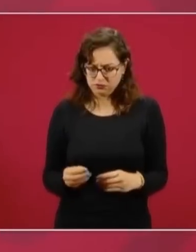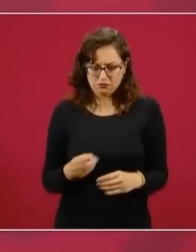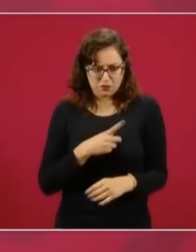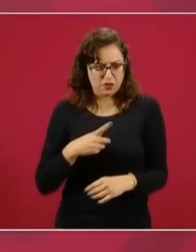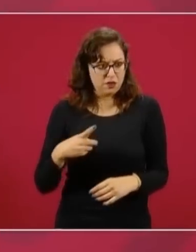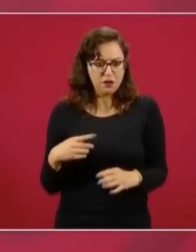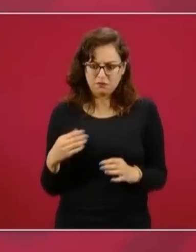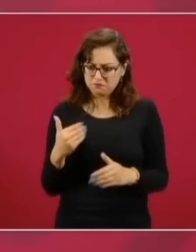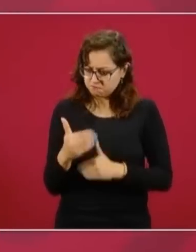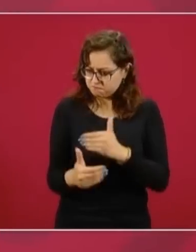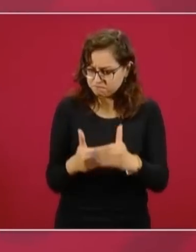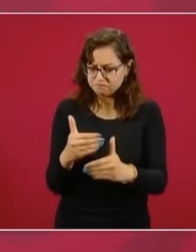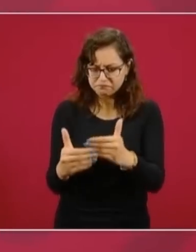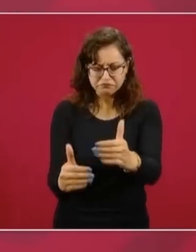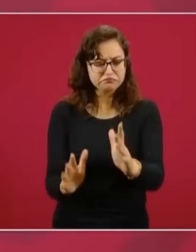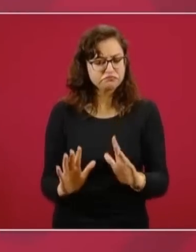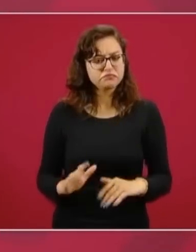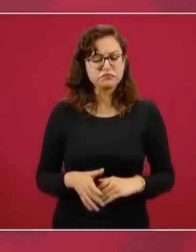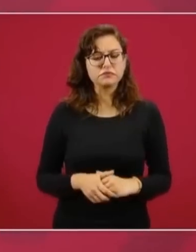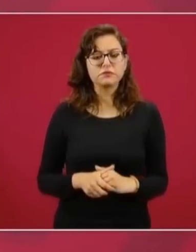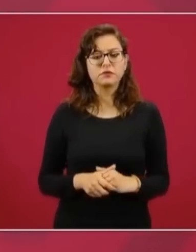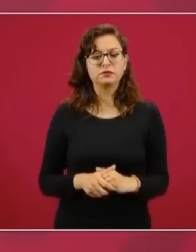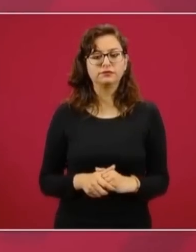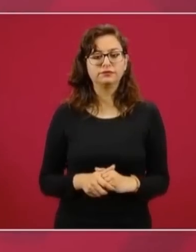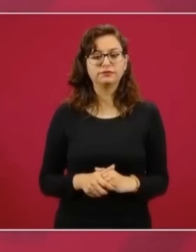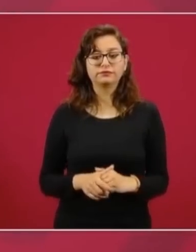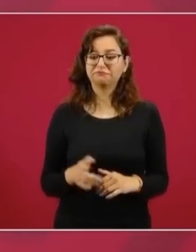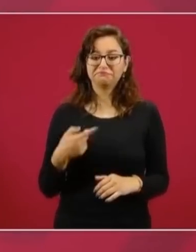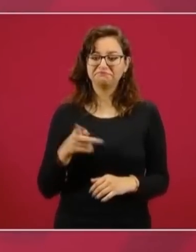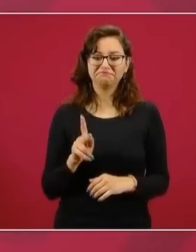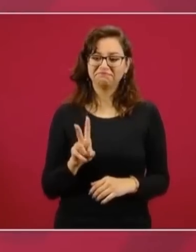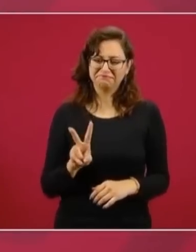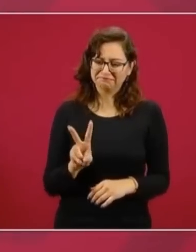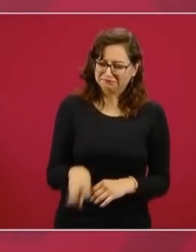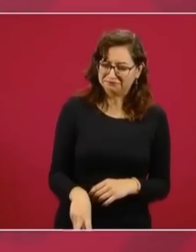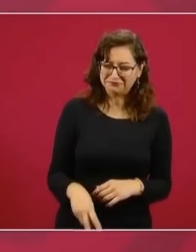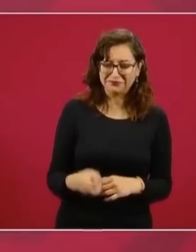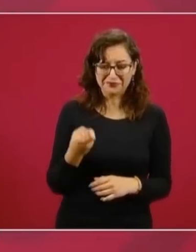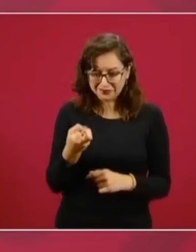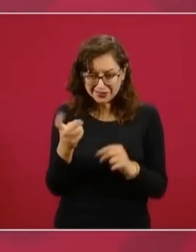pero esto es más que no nada un asunto politiquero,